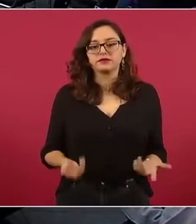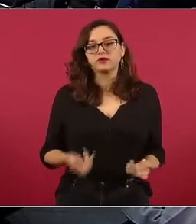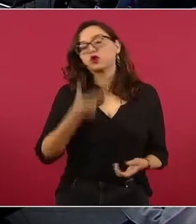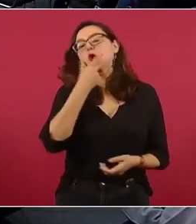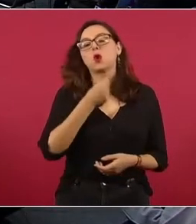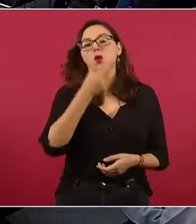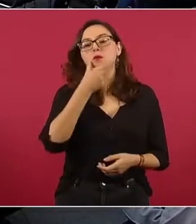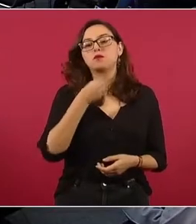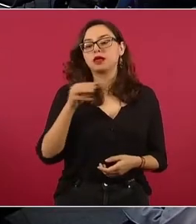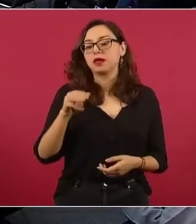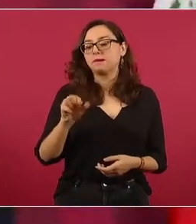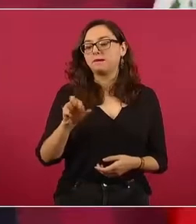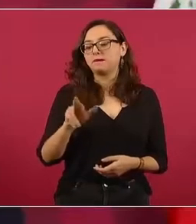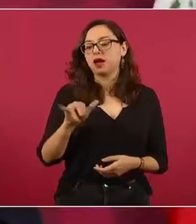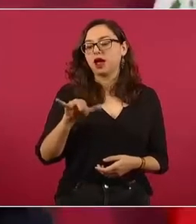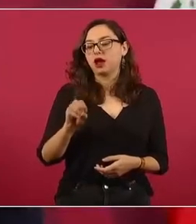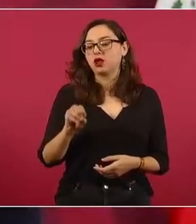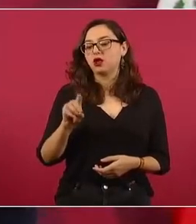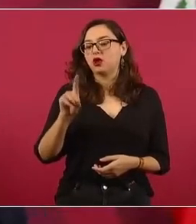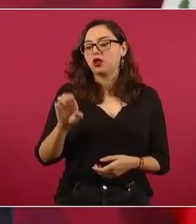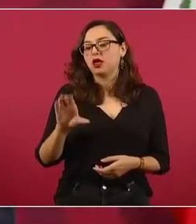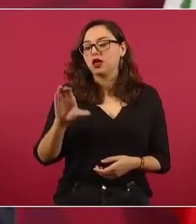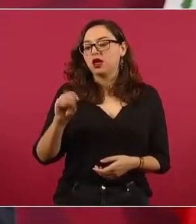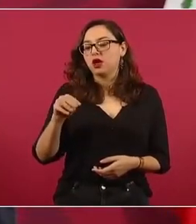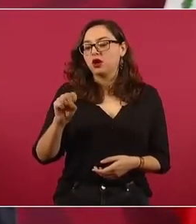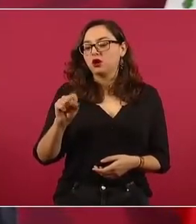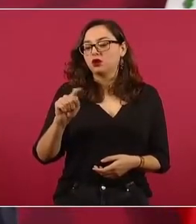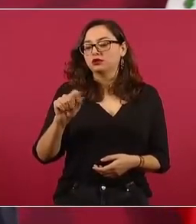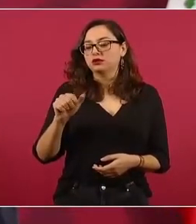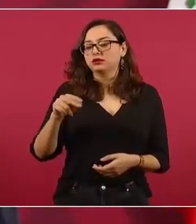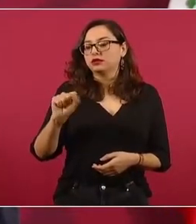de Constanzo, Mario de Constanzo.